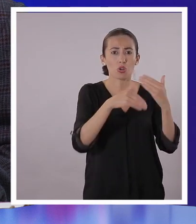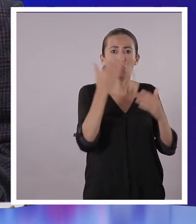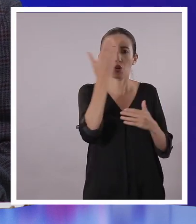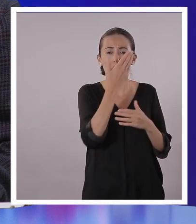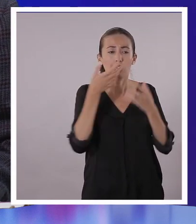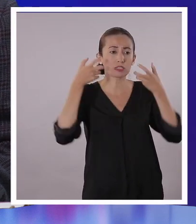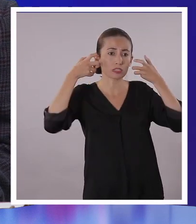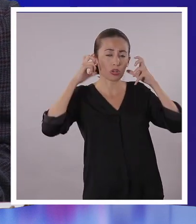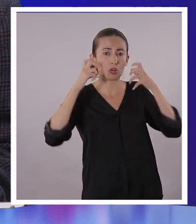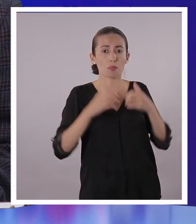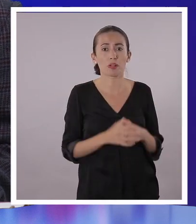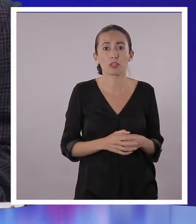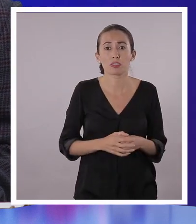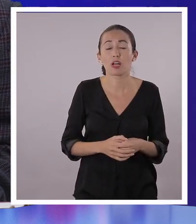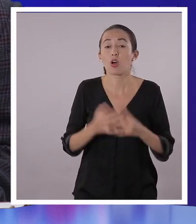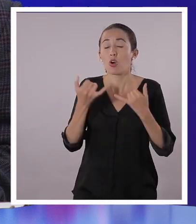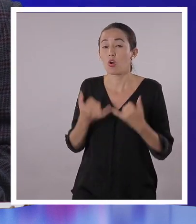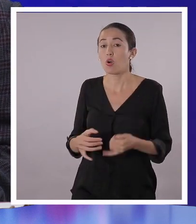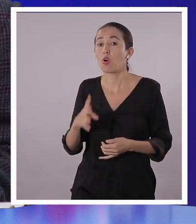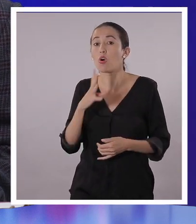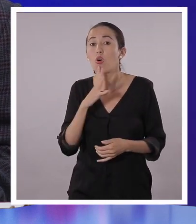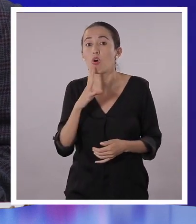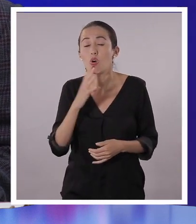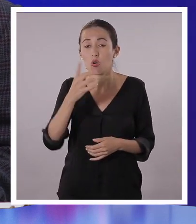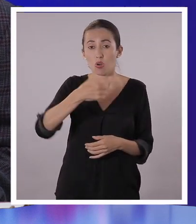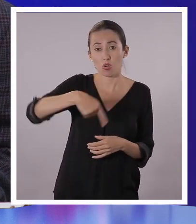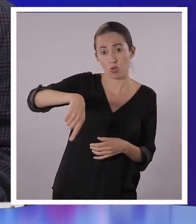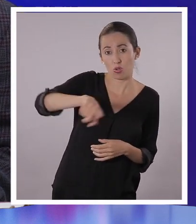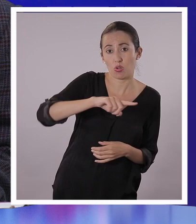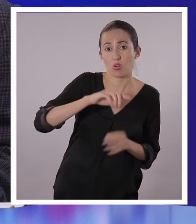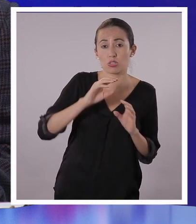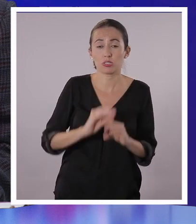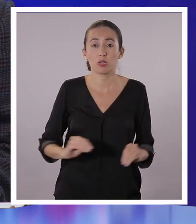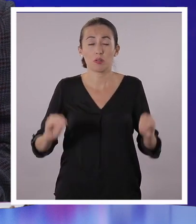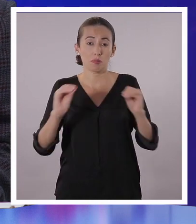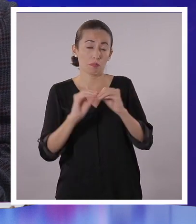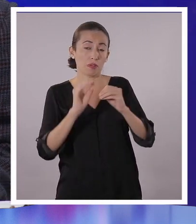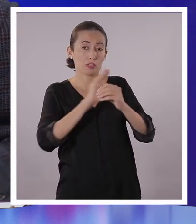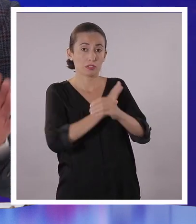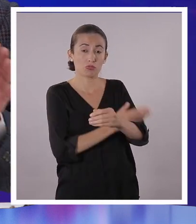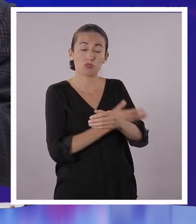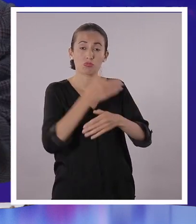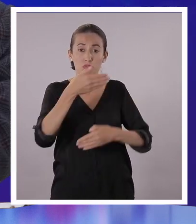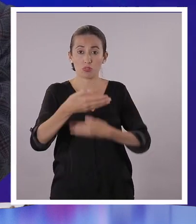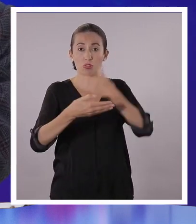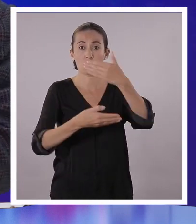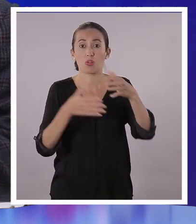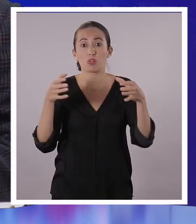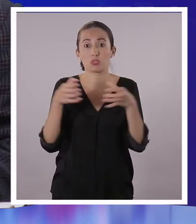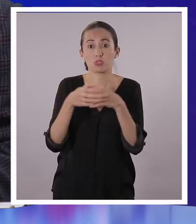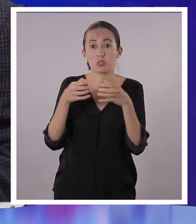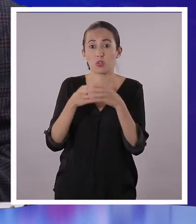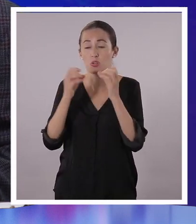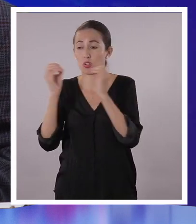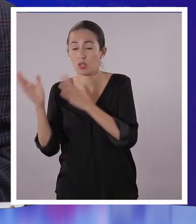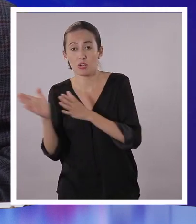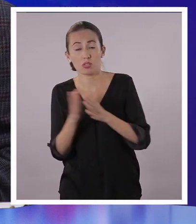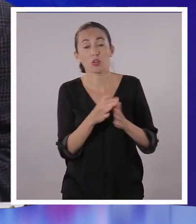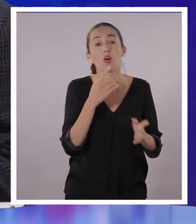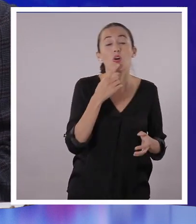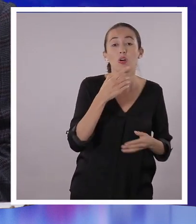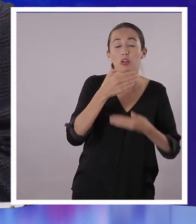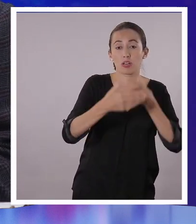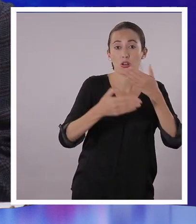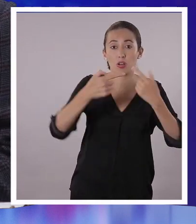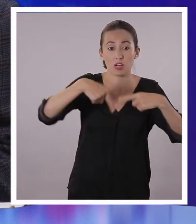en común estos medios? De hecho, Nelly, hoy estaremos hablando sobre los medios de comunicación masivos. Dentro de este conjunto están todos estos